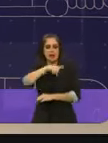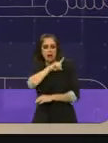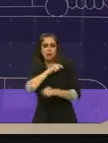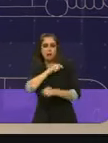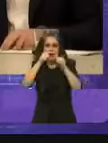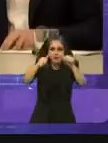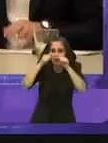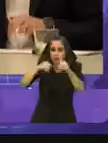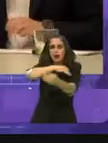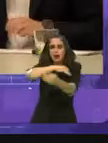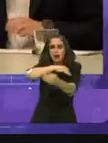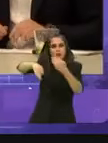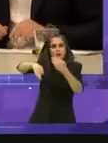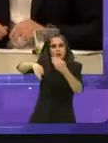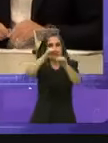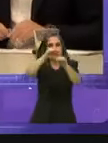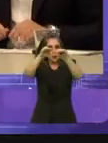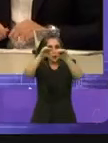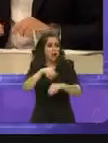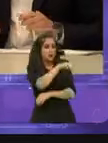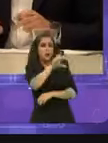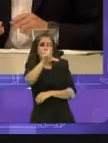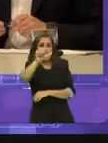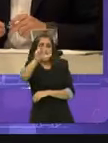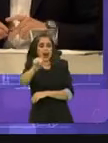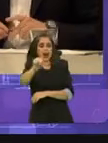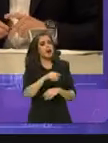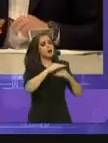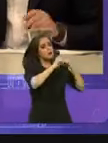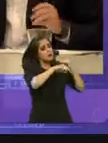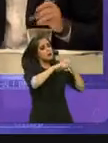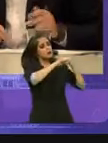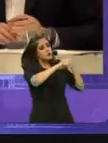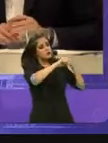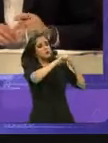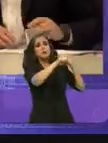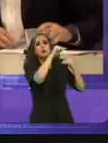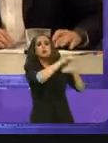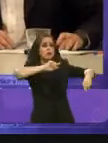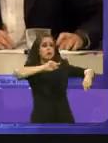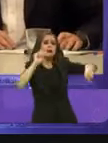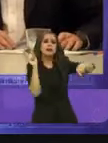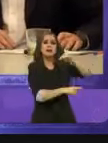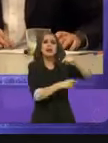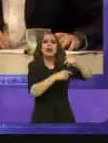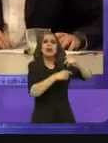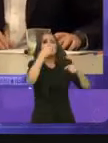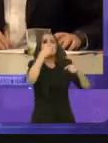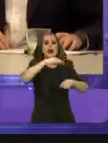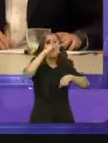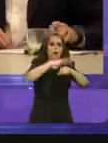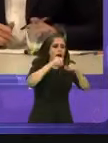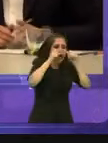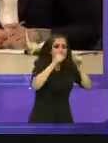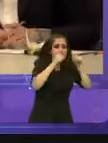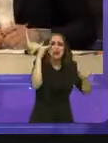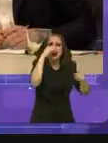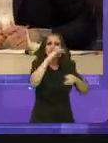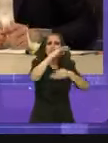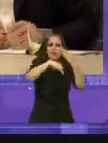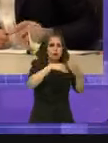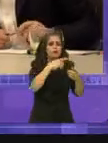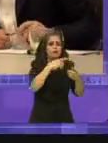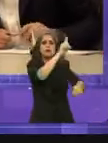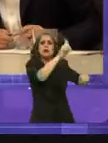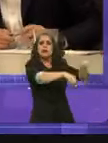Clara, el conformismo destruyó el seguro popular. Y, Santiago, tengo que decirte que